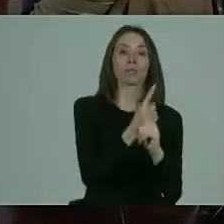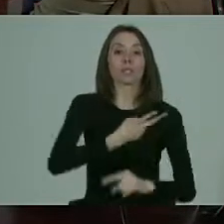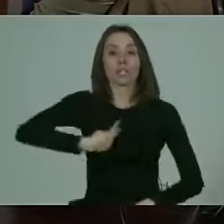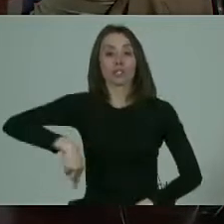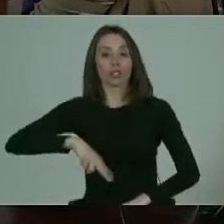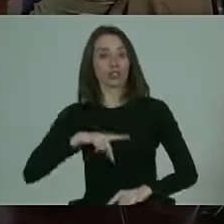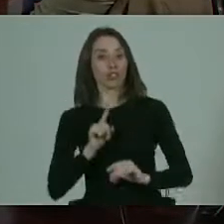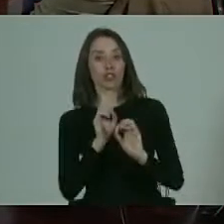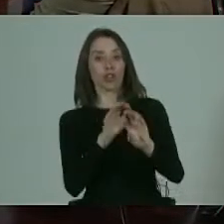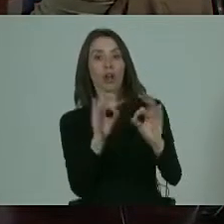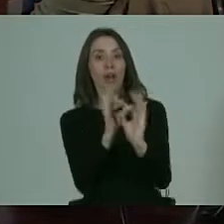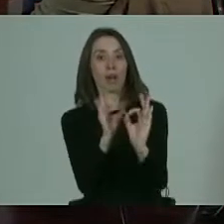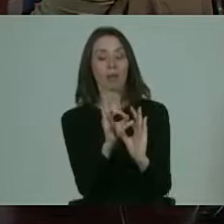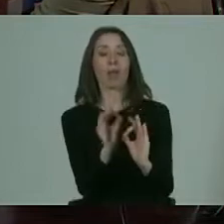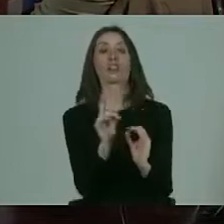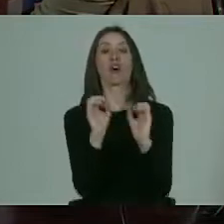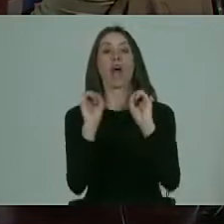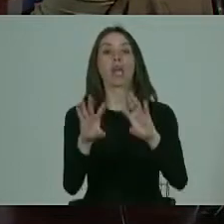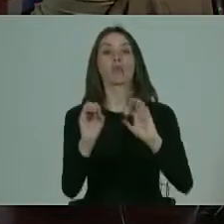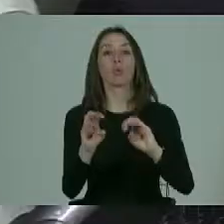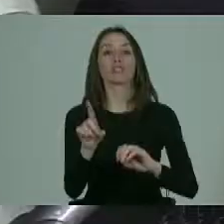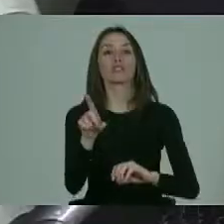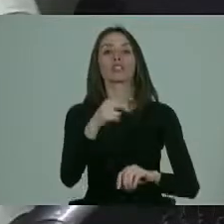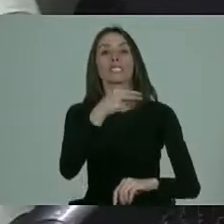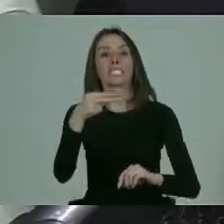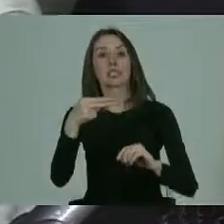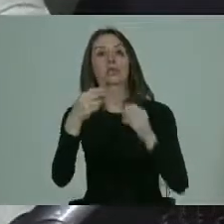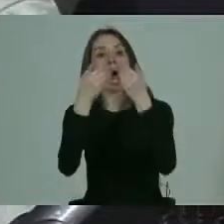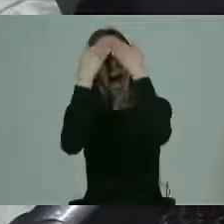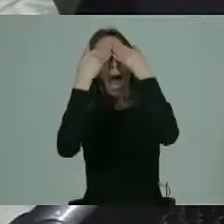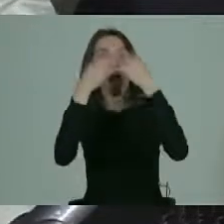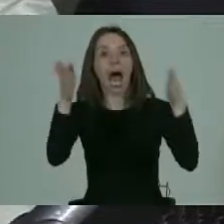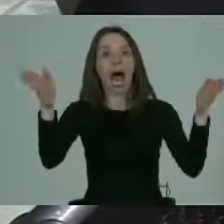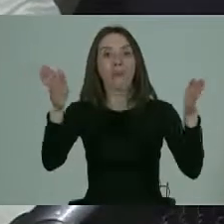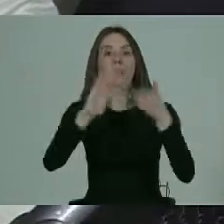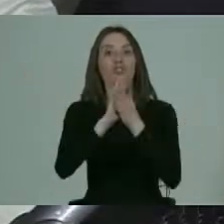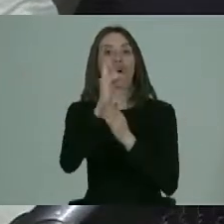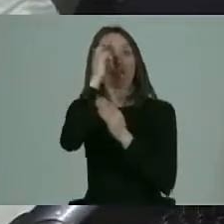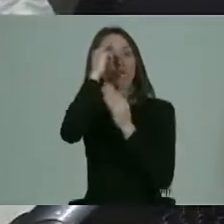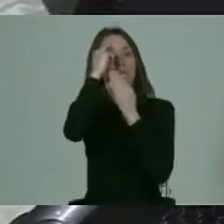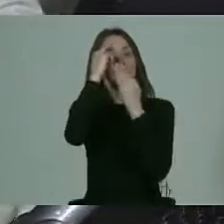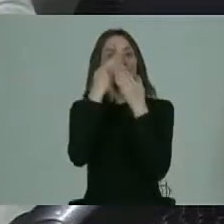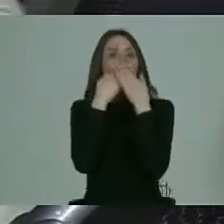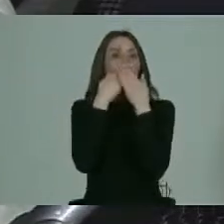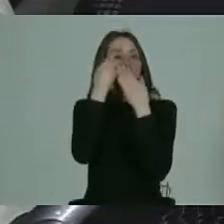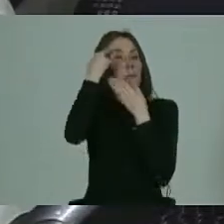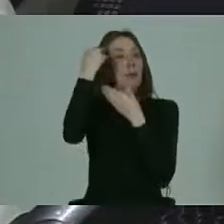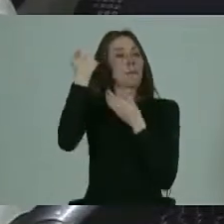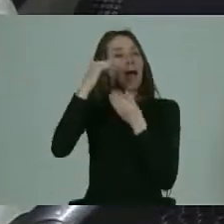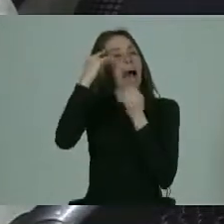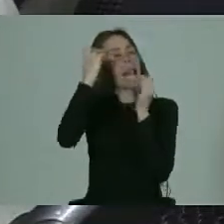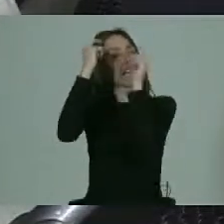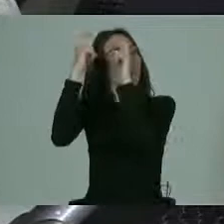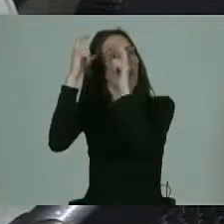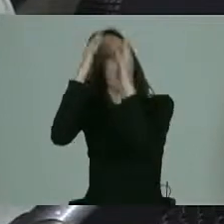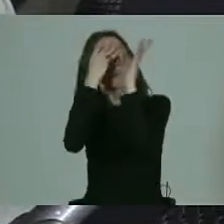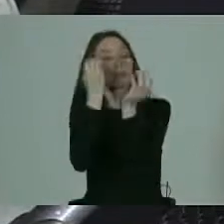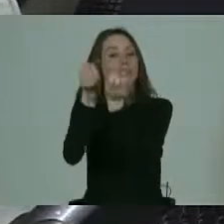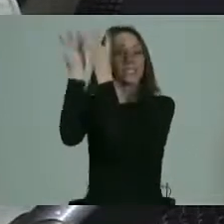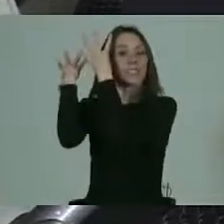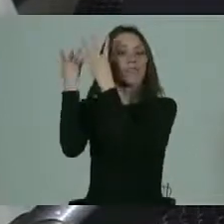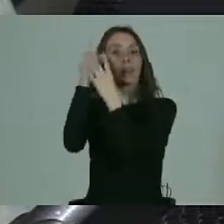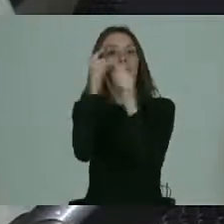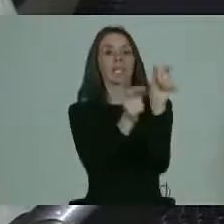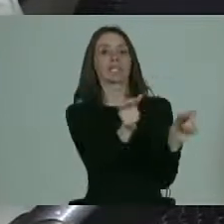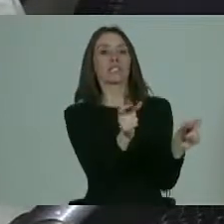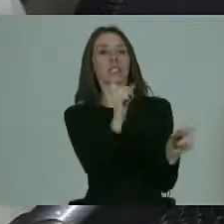enseñamos y no hay una educación sexual abierta para sacar todos esos tabús, siempre van a quedar, digamos, en esa sombra